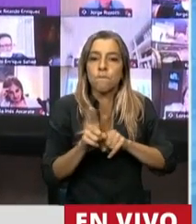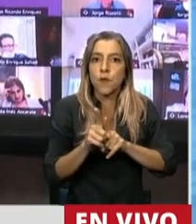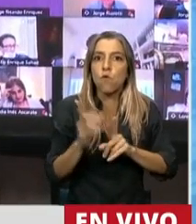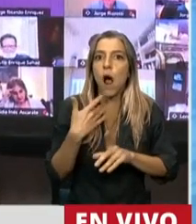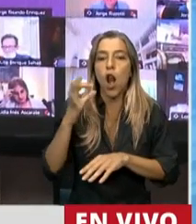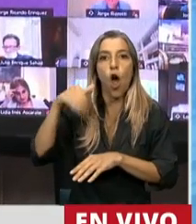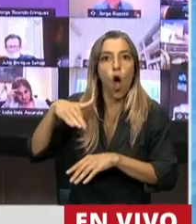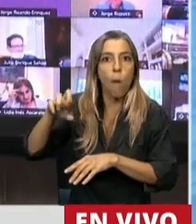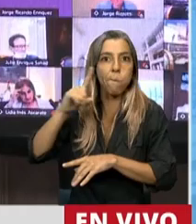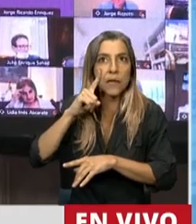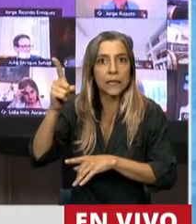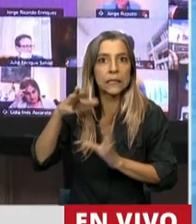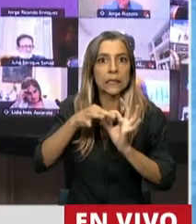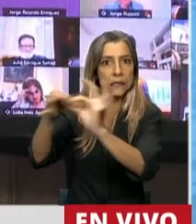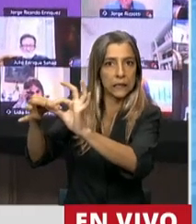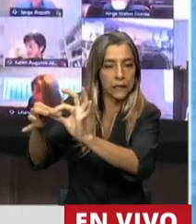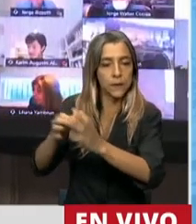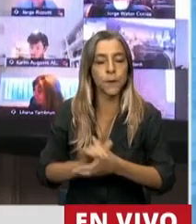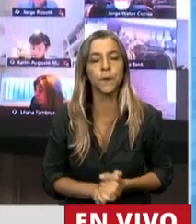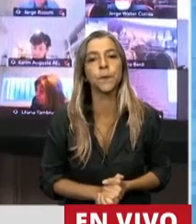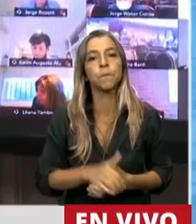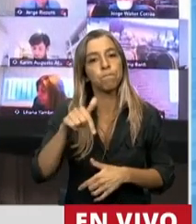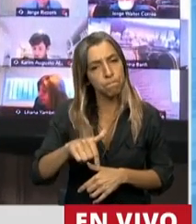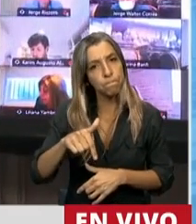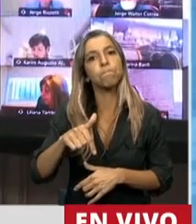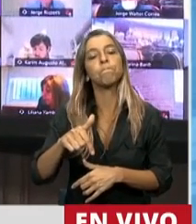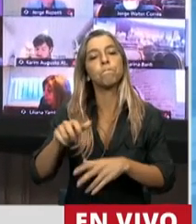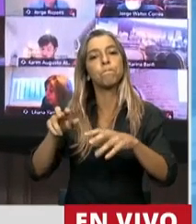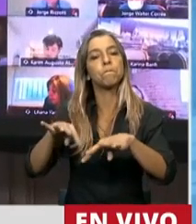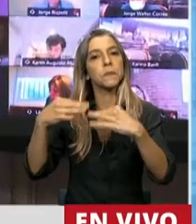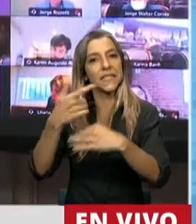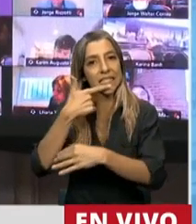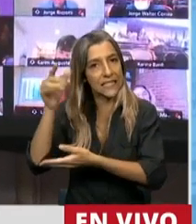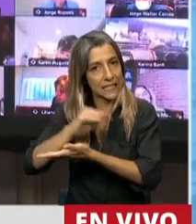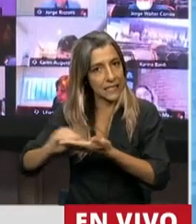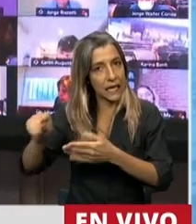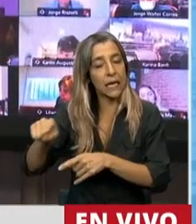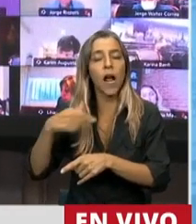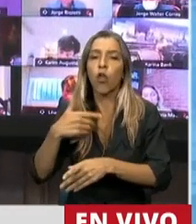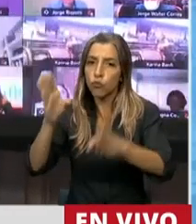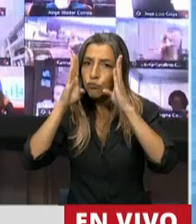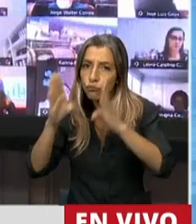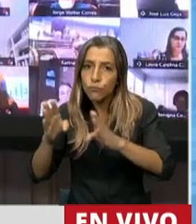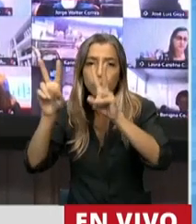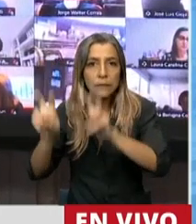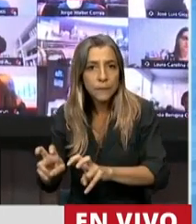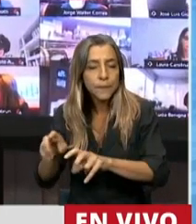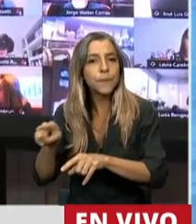En este caso particular, el Senado de la Nación se aboca a este tema,